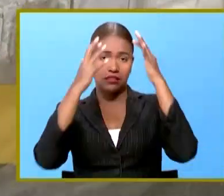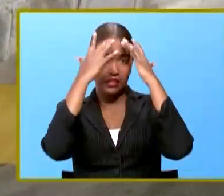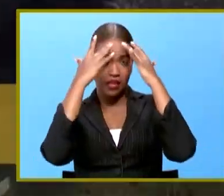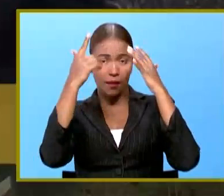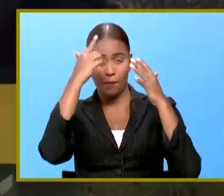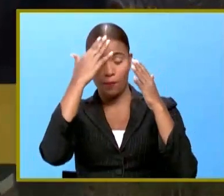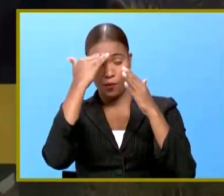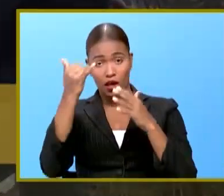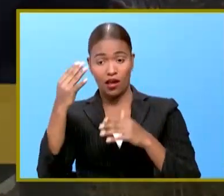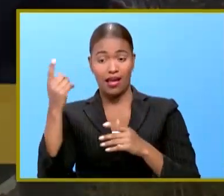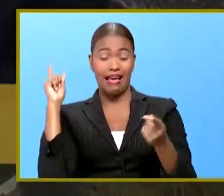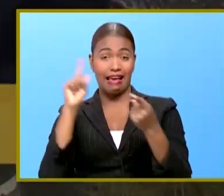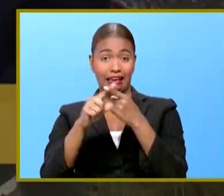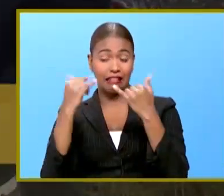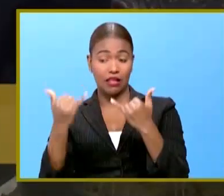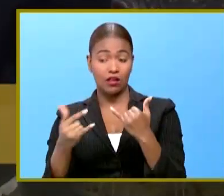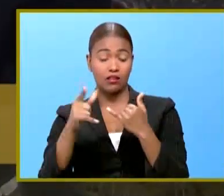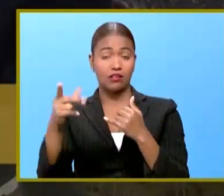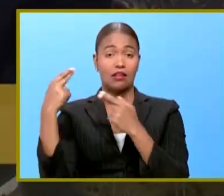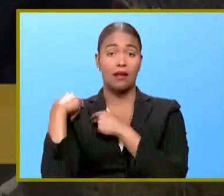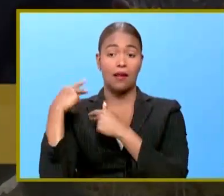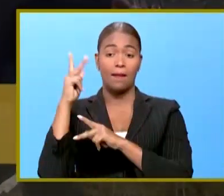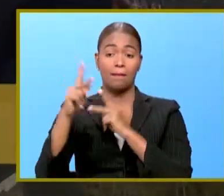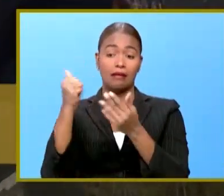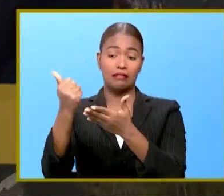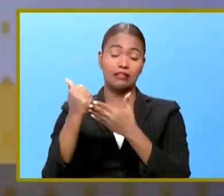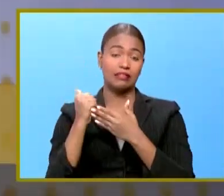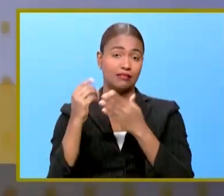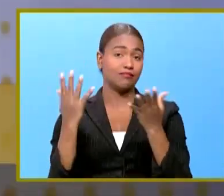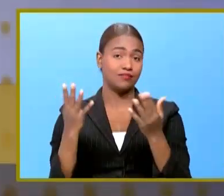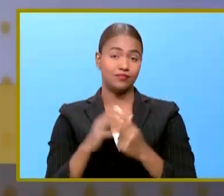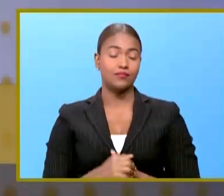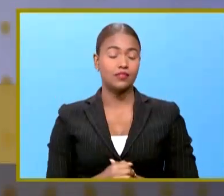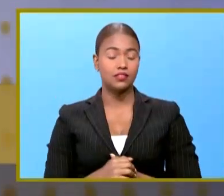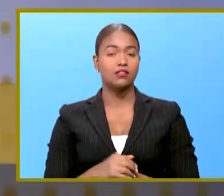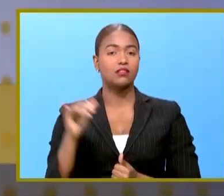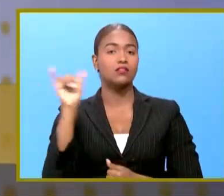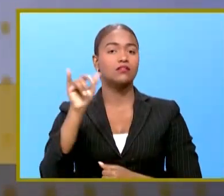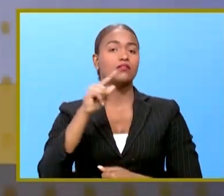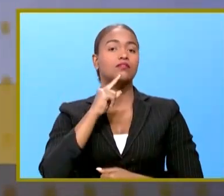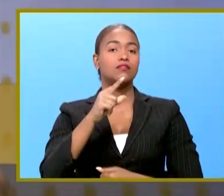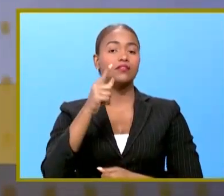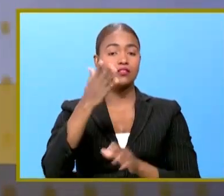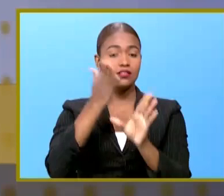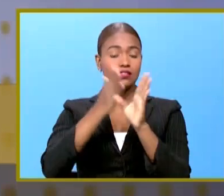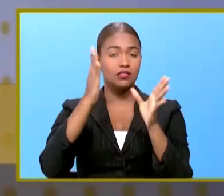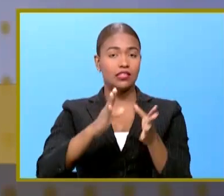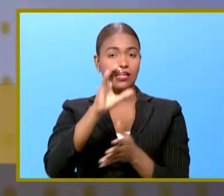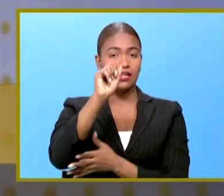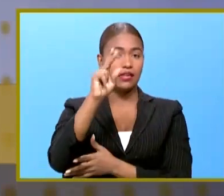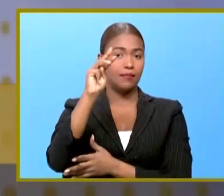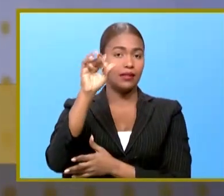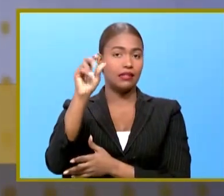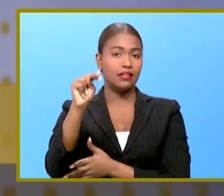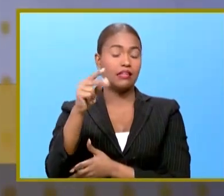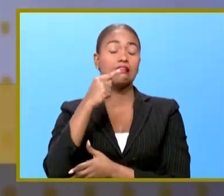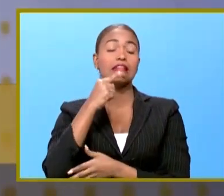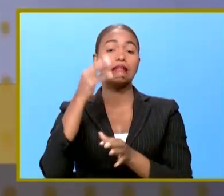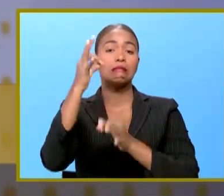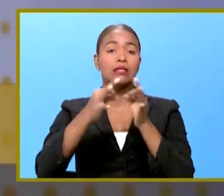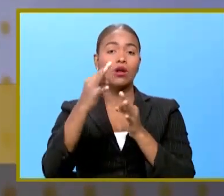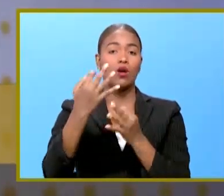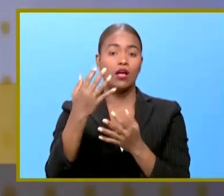efectiva que hasta el momento ha resultado la búsqueda en ese sentido la psiquiatra Carmen Ramírez explicó a